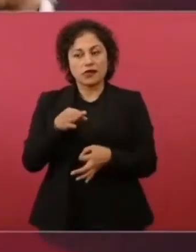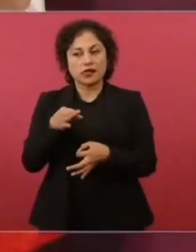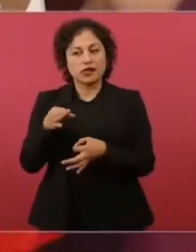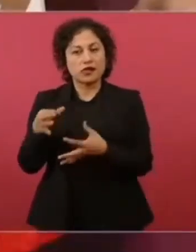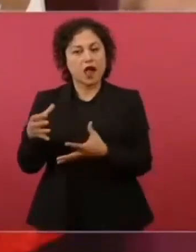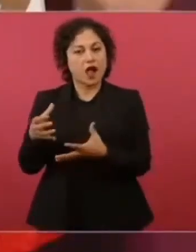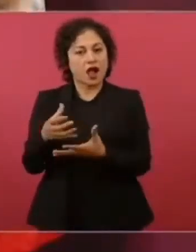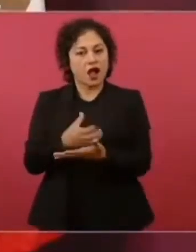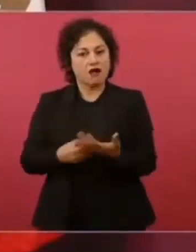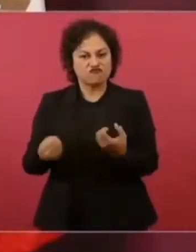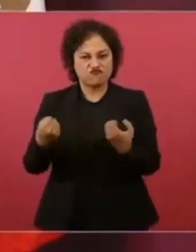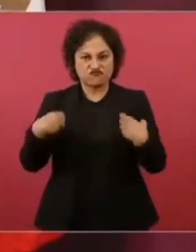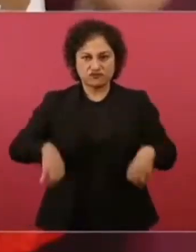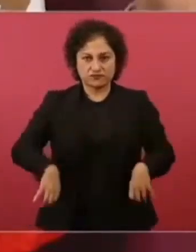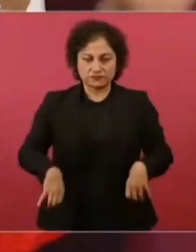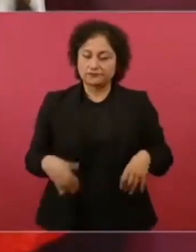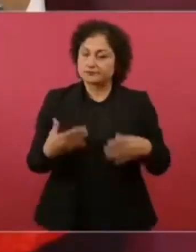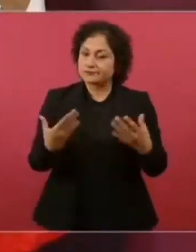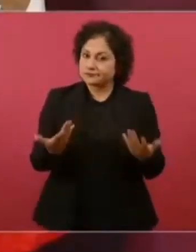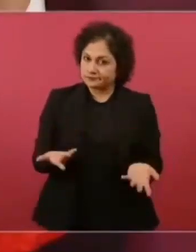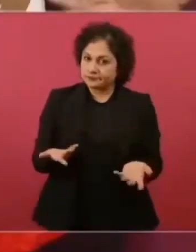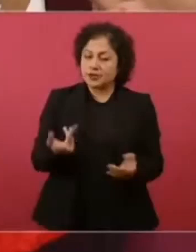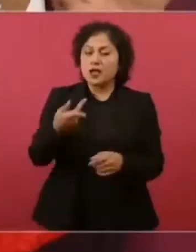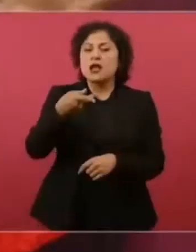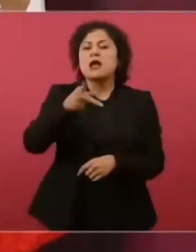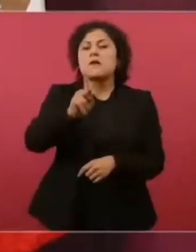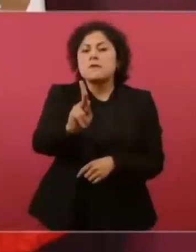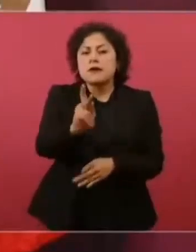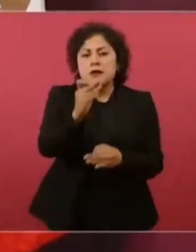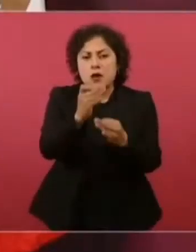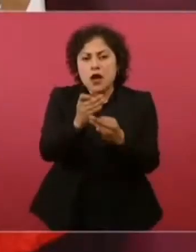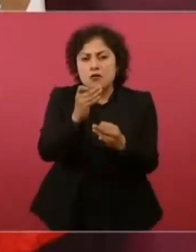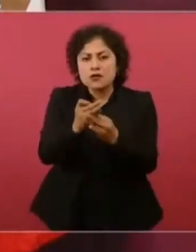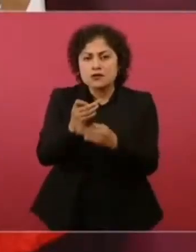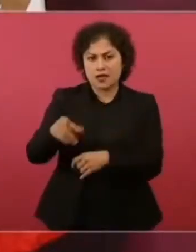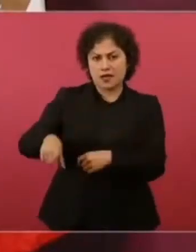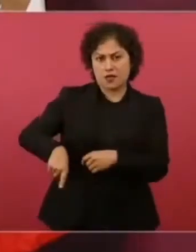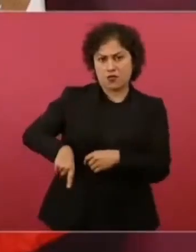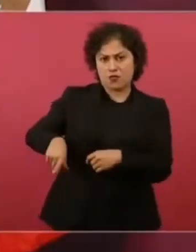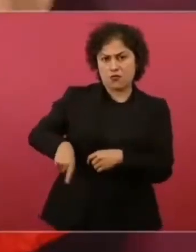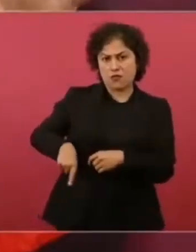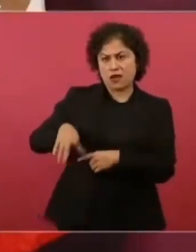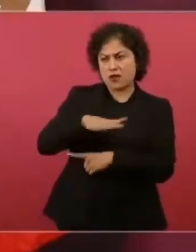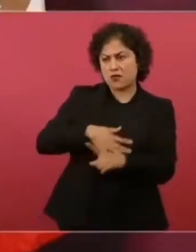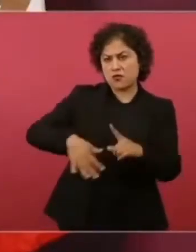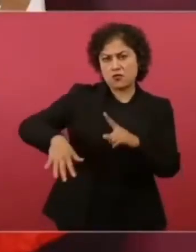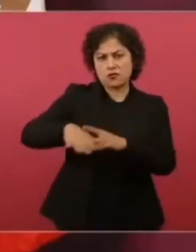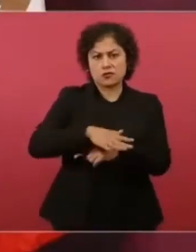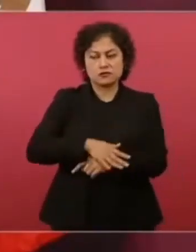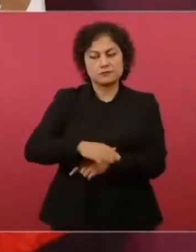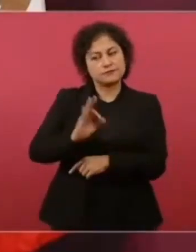Pero si se dice ya no, ya no es así,